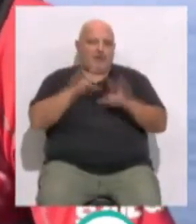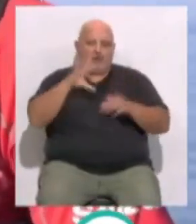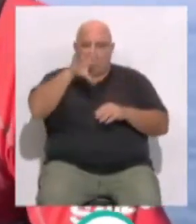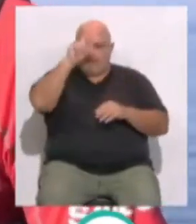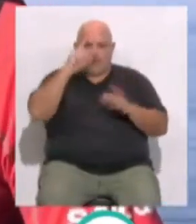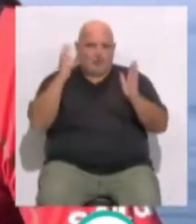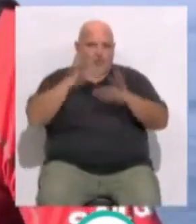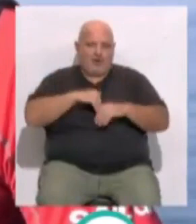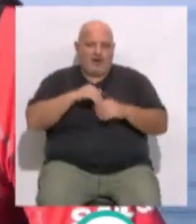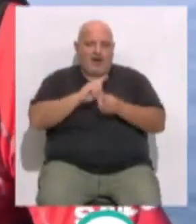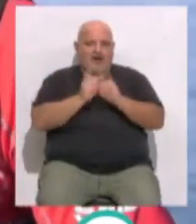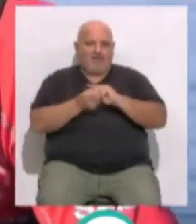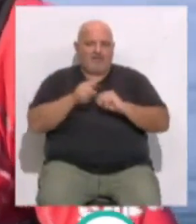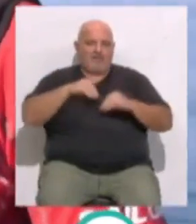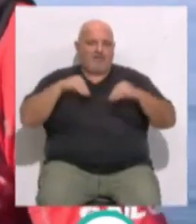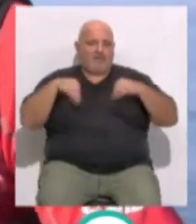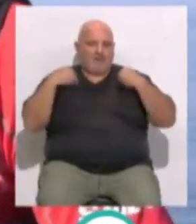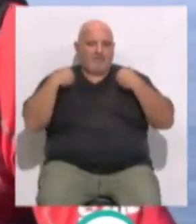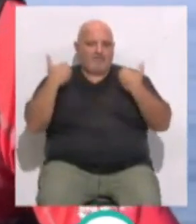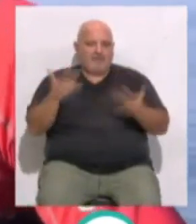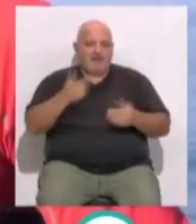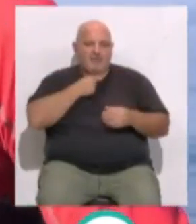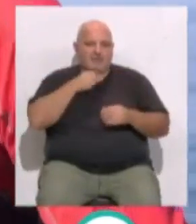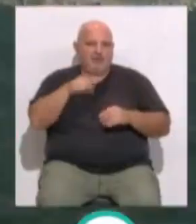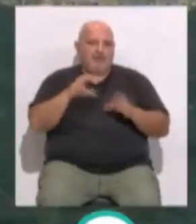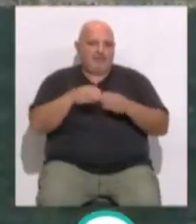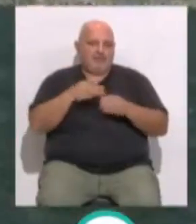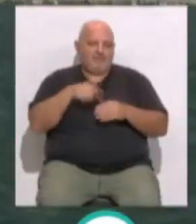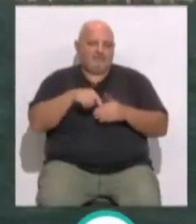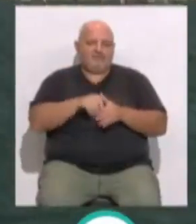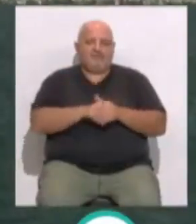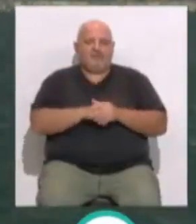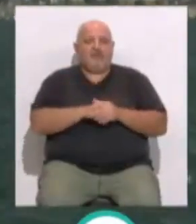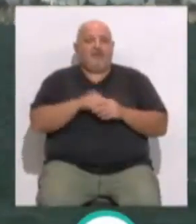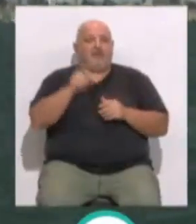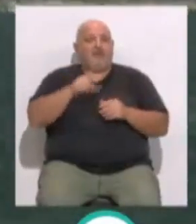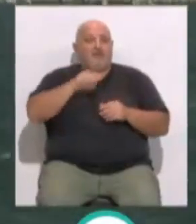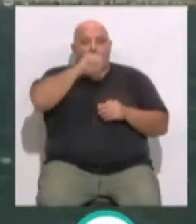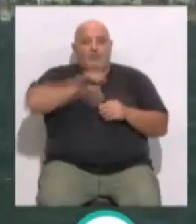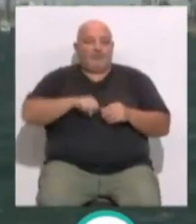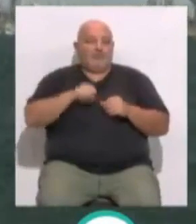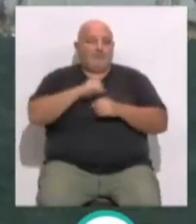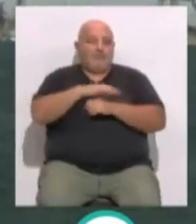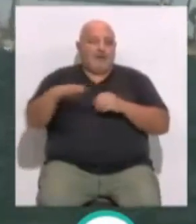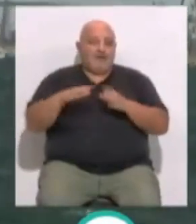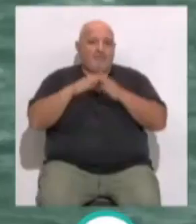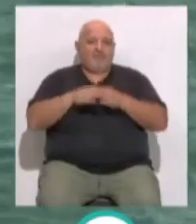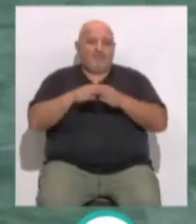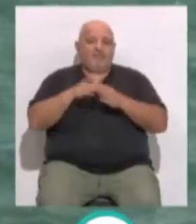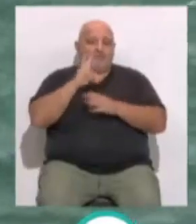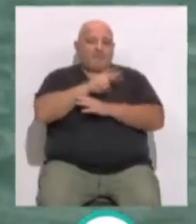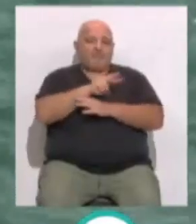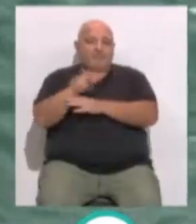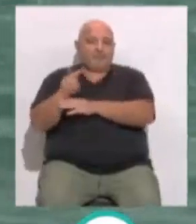arrepentir de haber venido a ver a CELGP y por supuesto al equipo español. Y para los que son amantes del mar, lo podemos ver desde el mar,